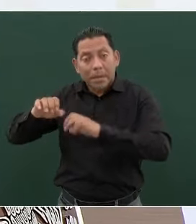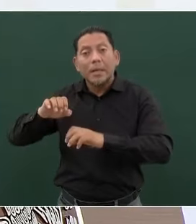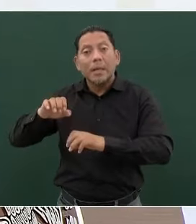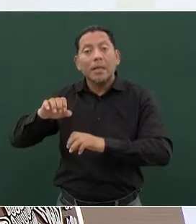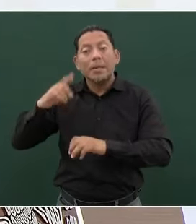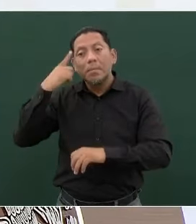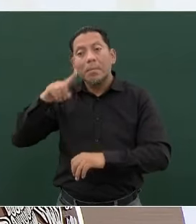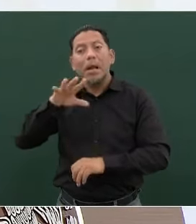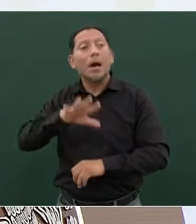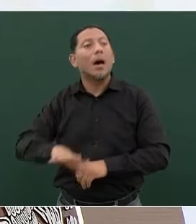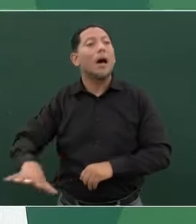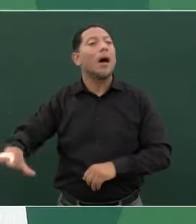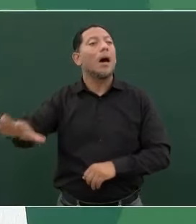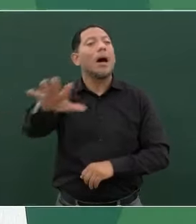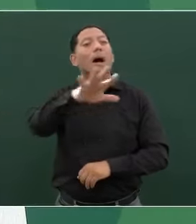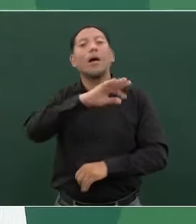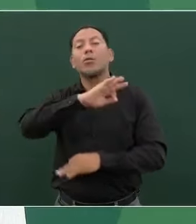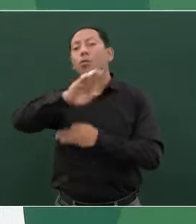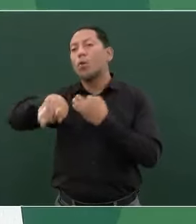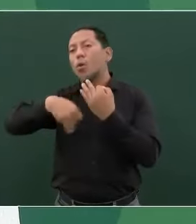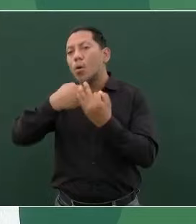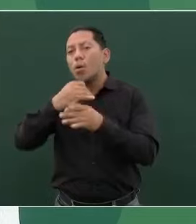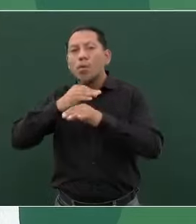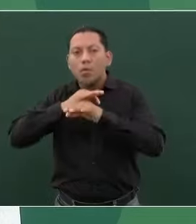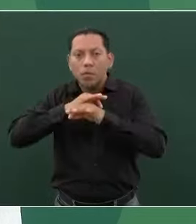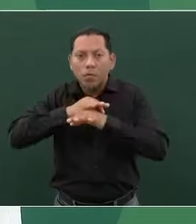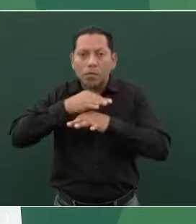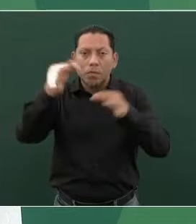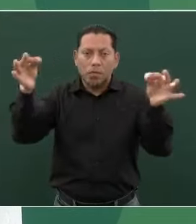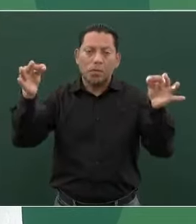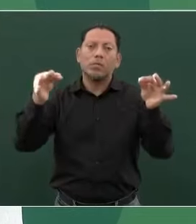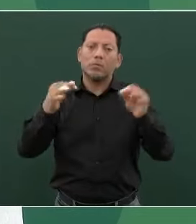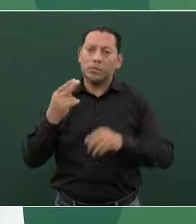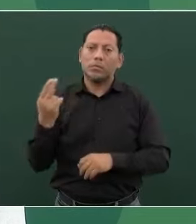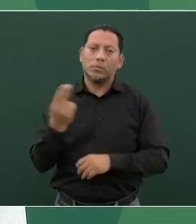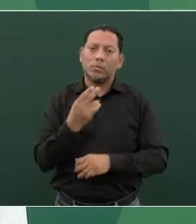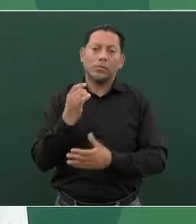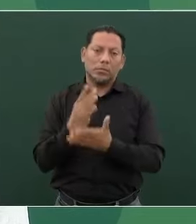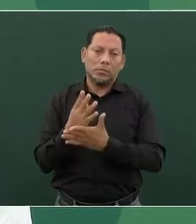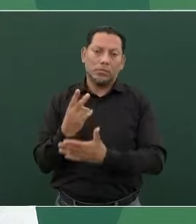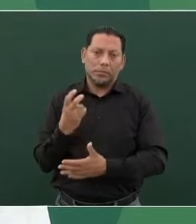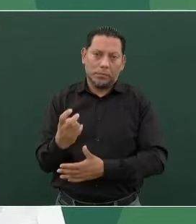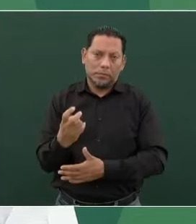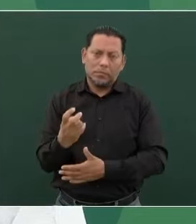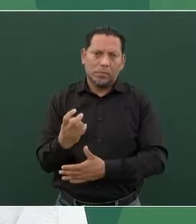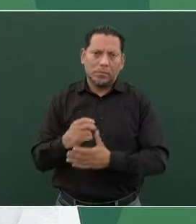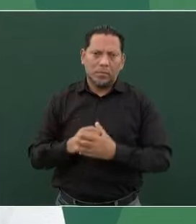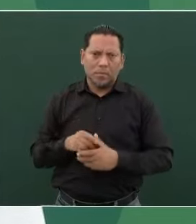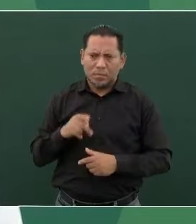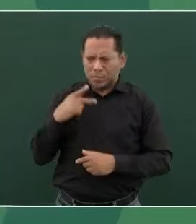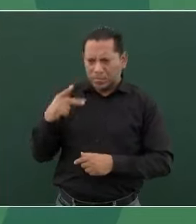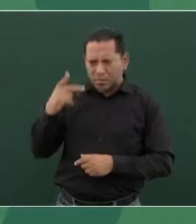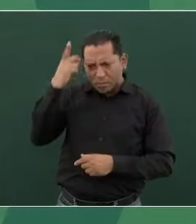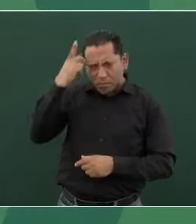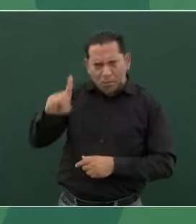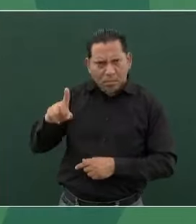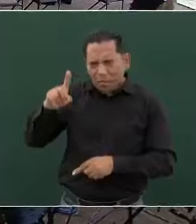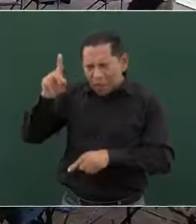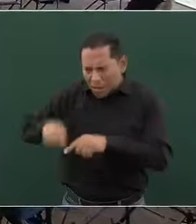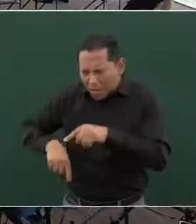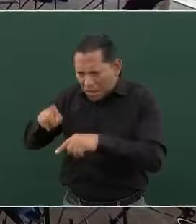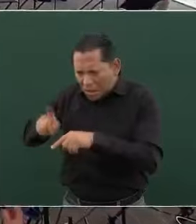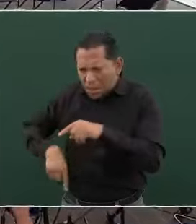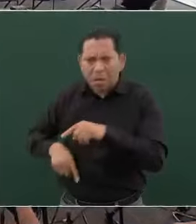son concesiones y nadie les está quitando la concesión, ni va a